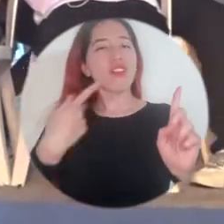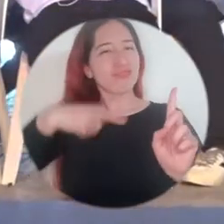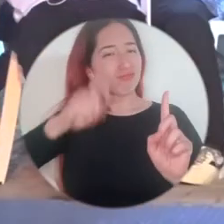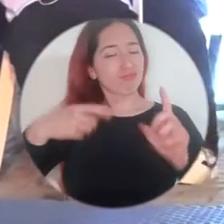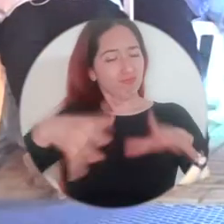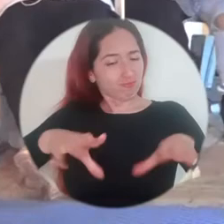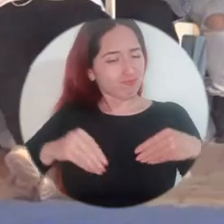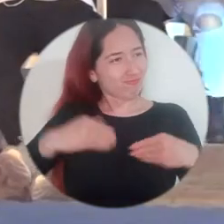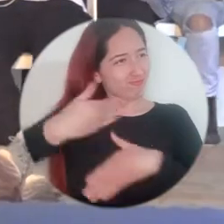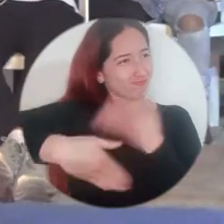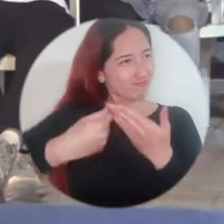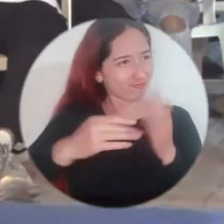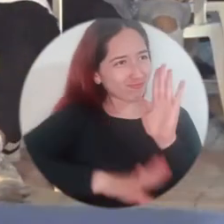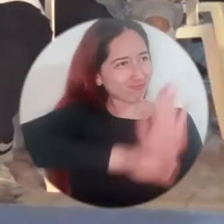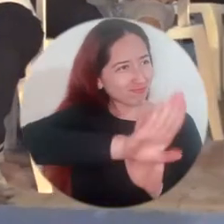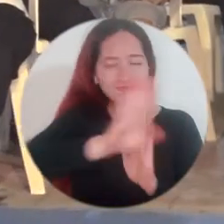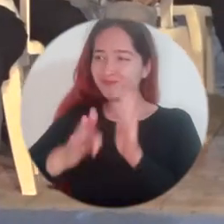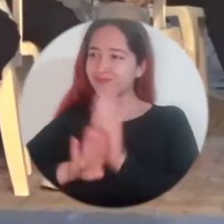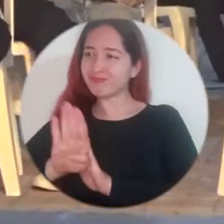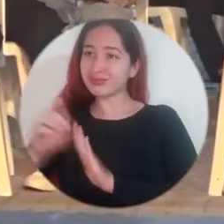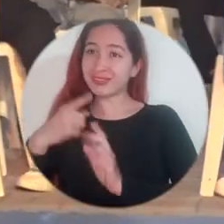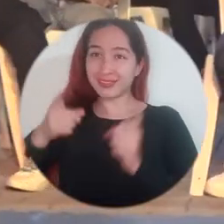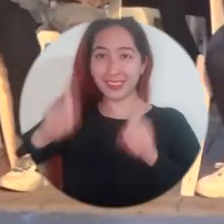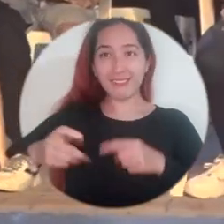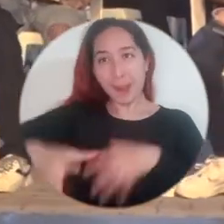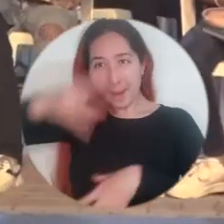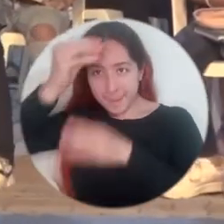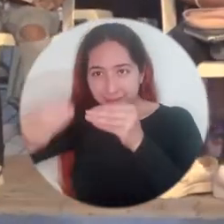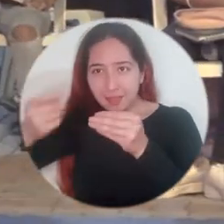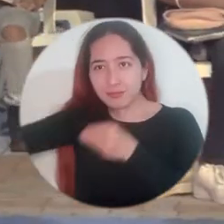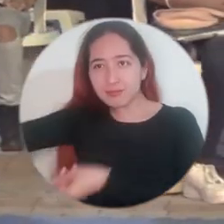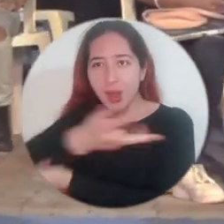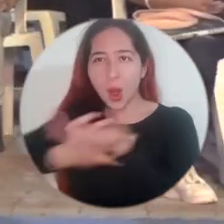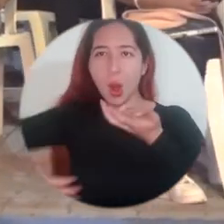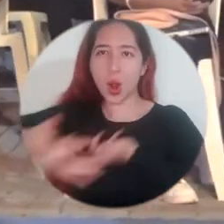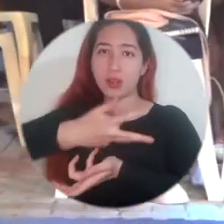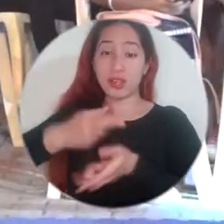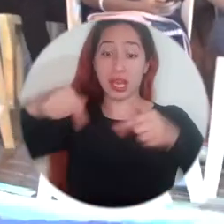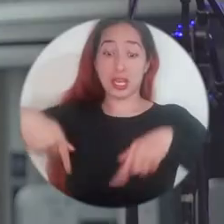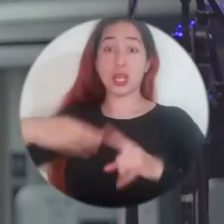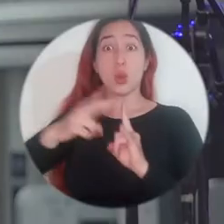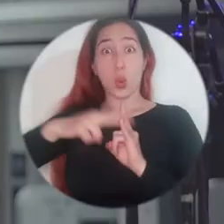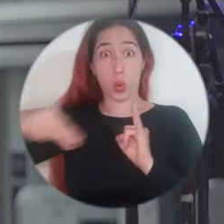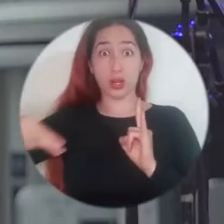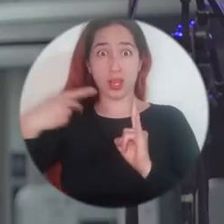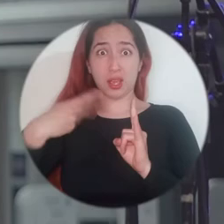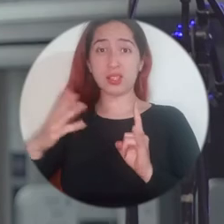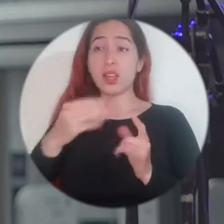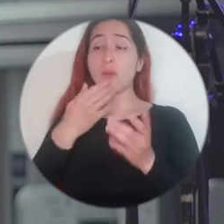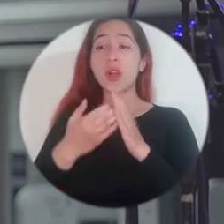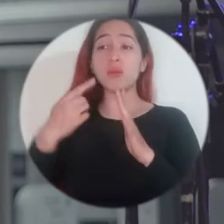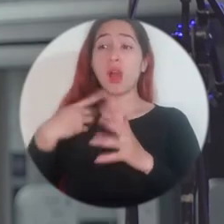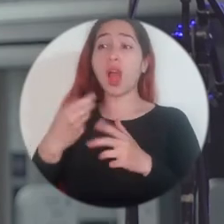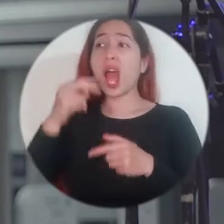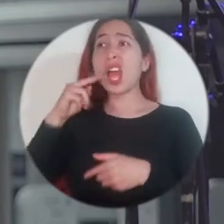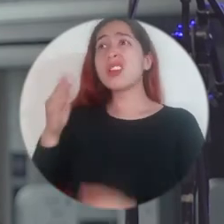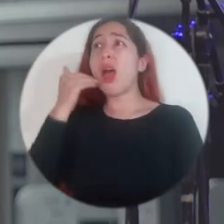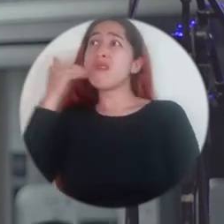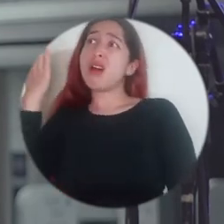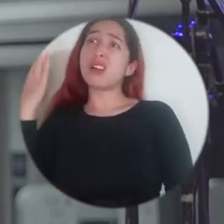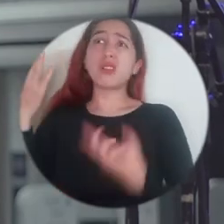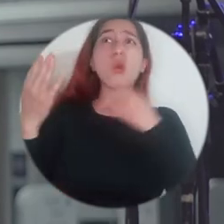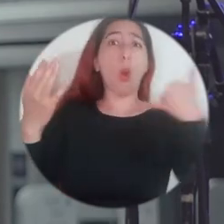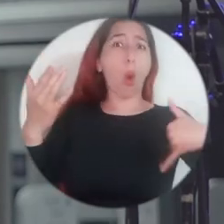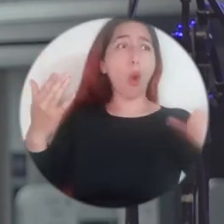pierde luz y alumbra a otros. Hay que saber compartir y aprender a compartir con el otro. La universidad no tiene edad, así que no